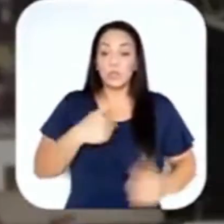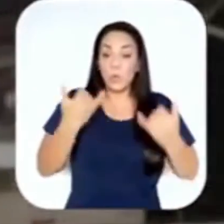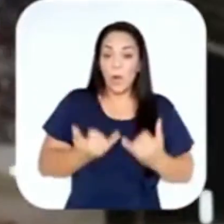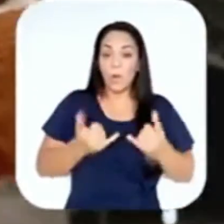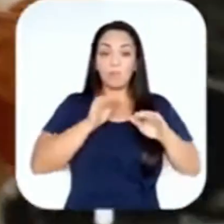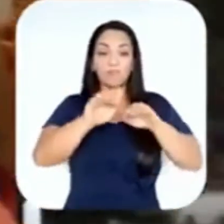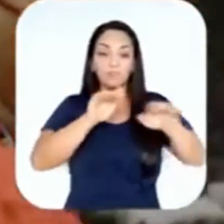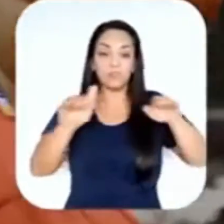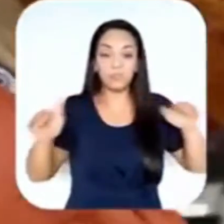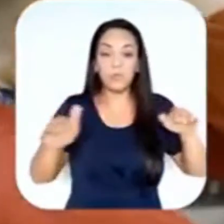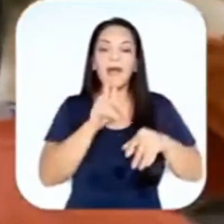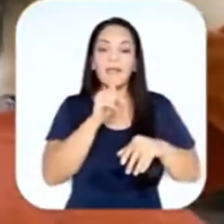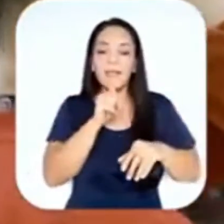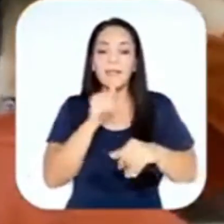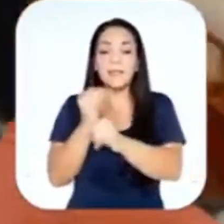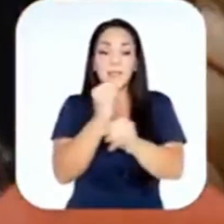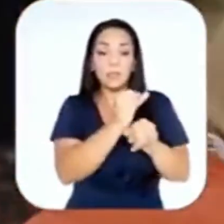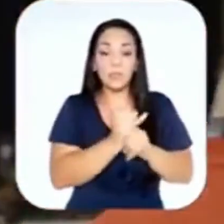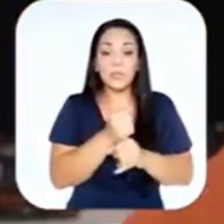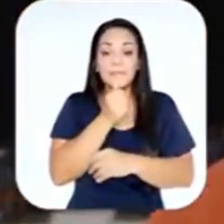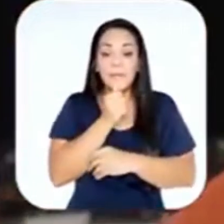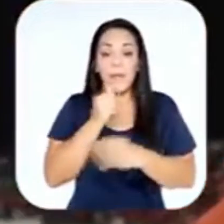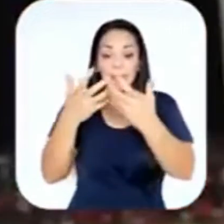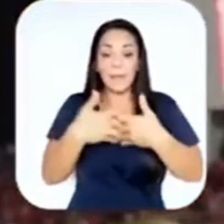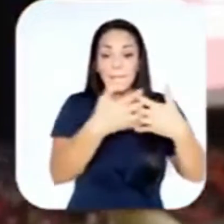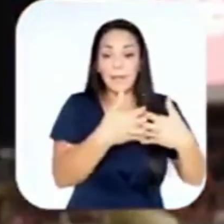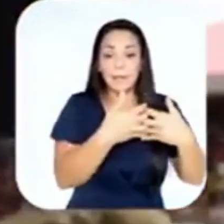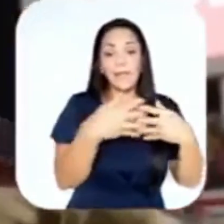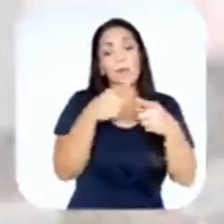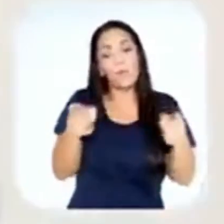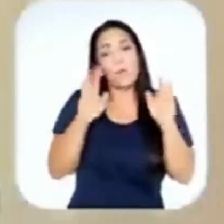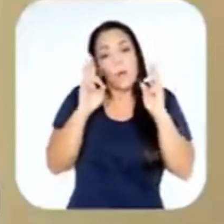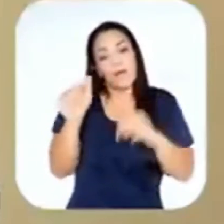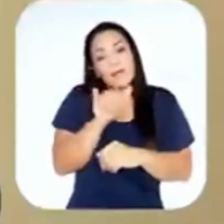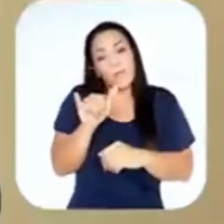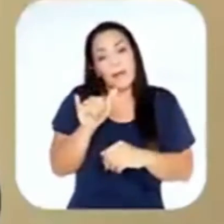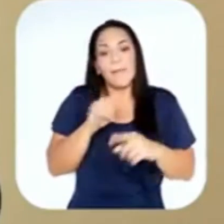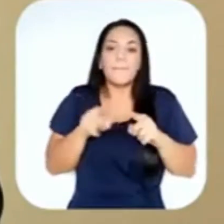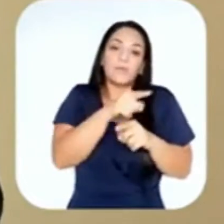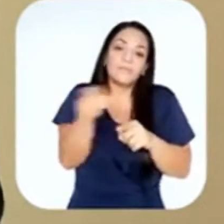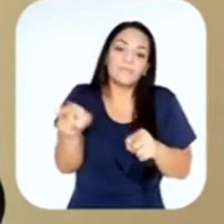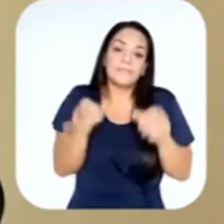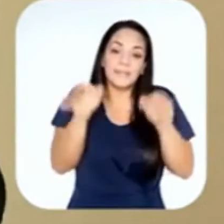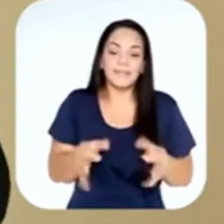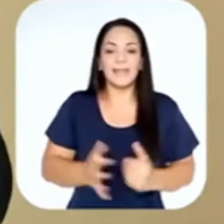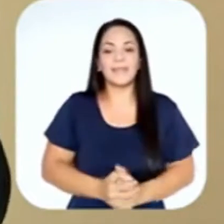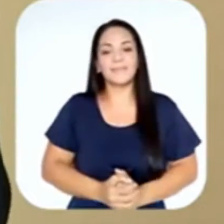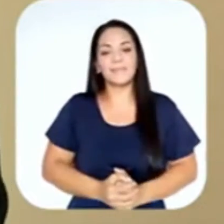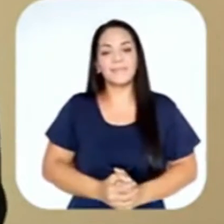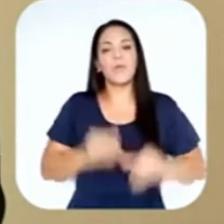un llamado a la empresa privada para que haga lo mismo, pero eso es voluntad de ustedes.